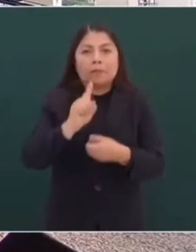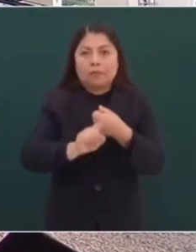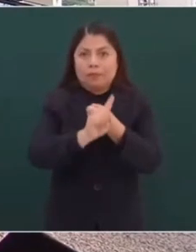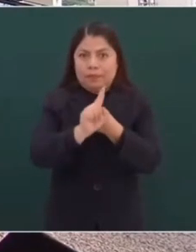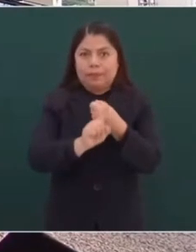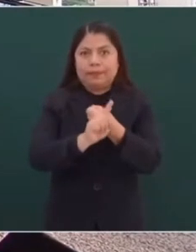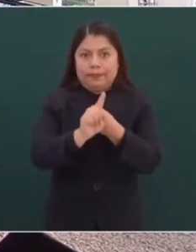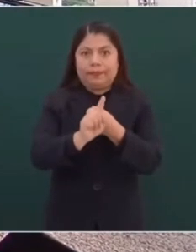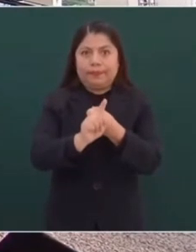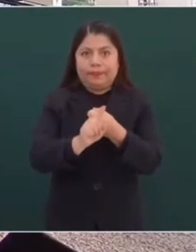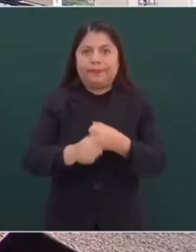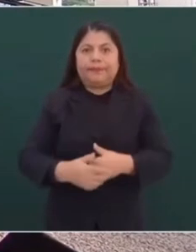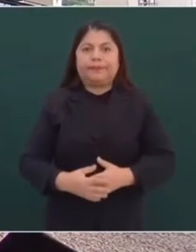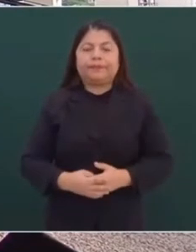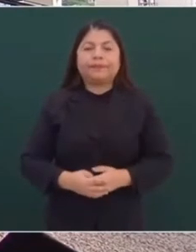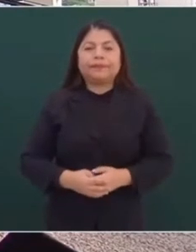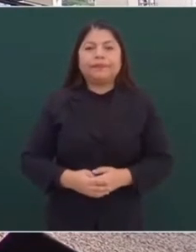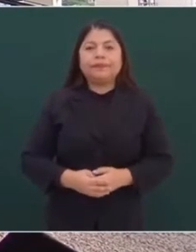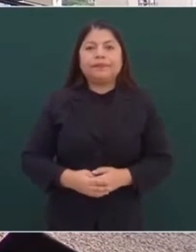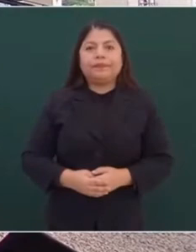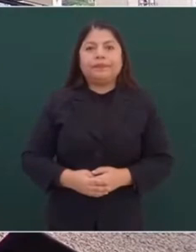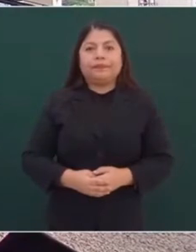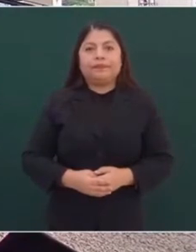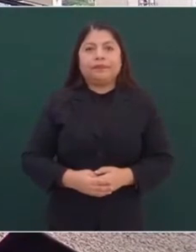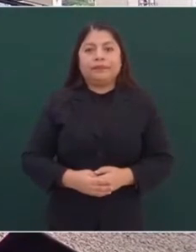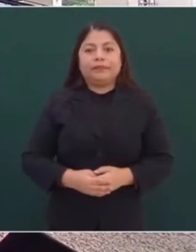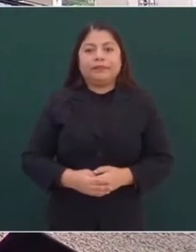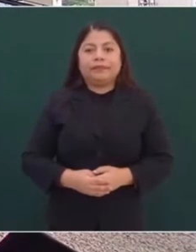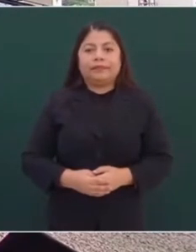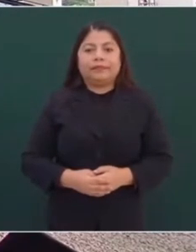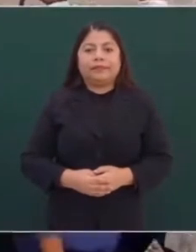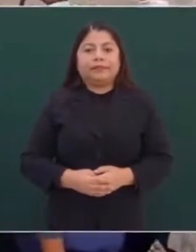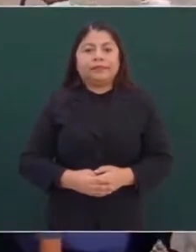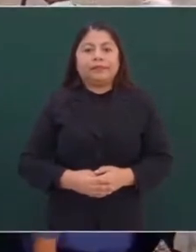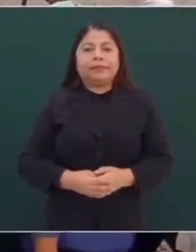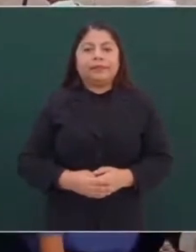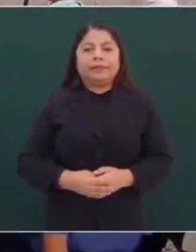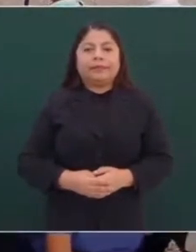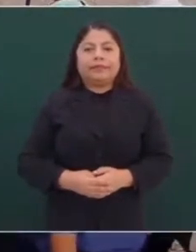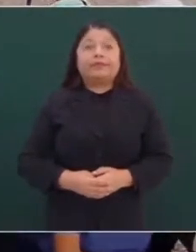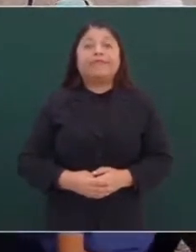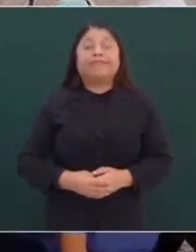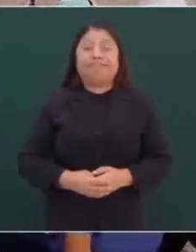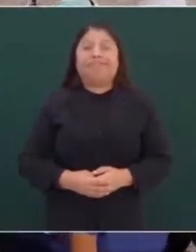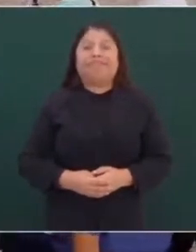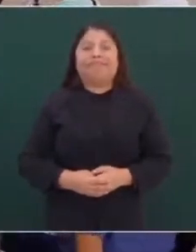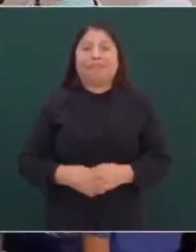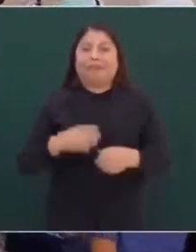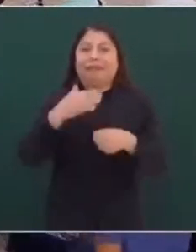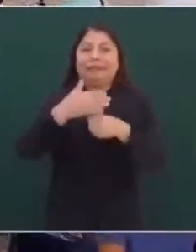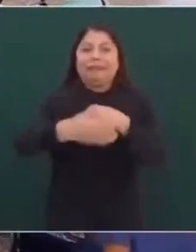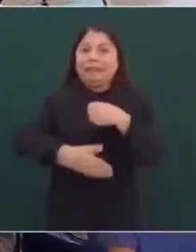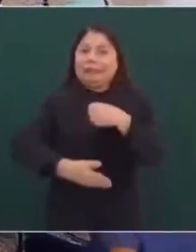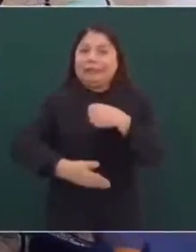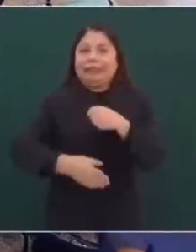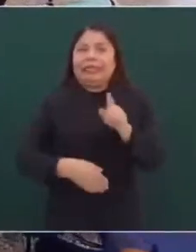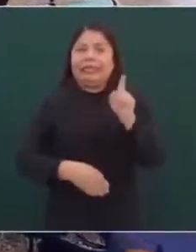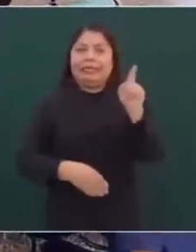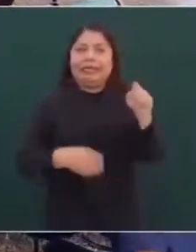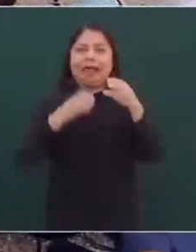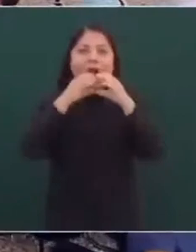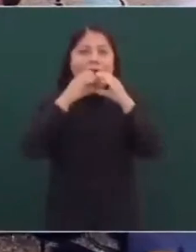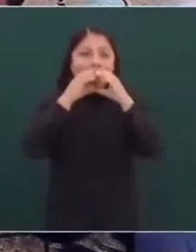Bueno, nos están esperando la torta de lechón de camaroncito